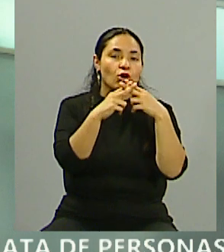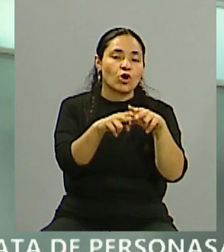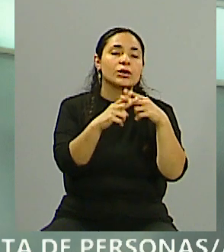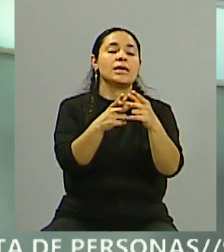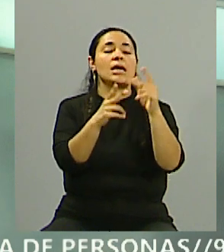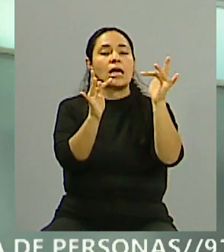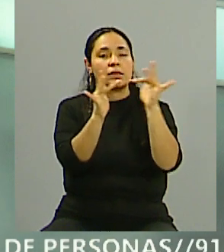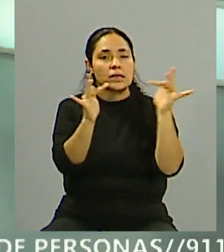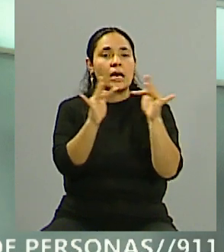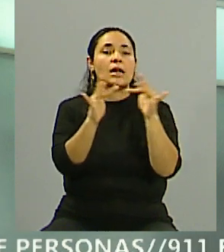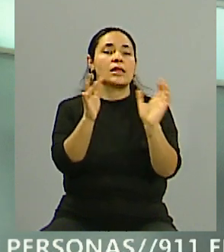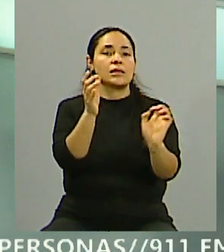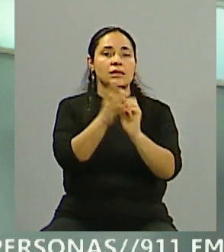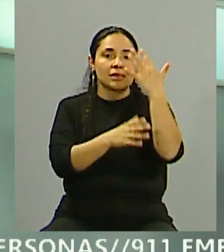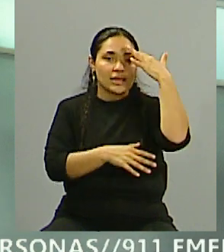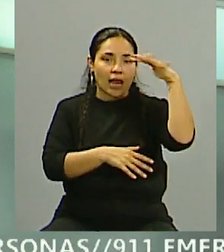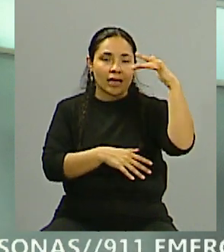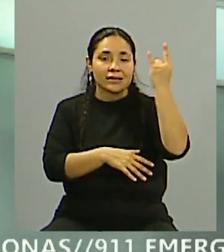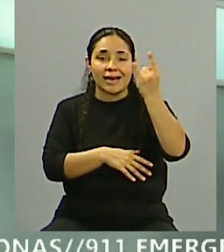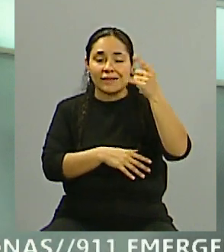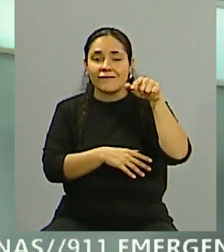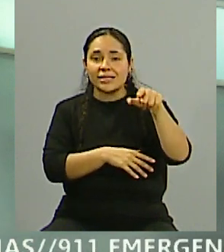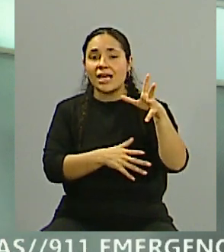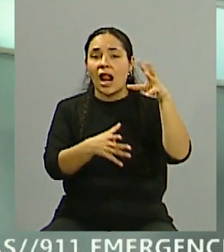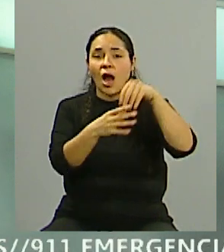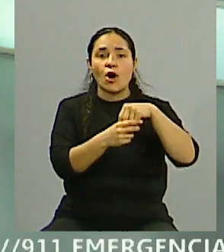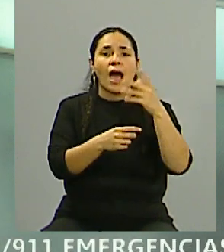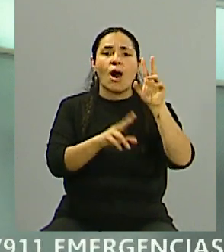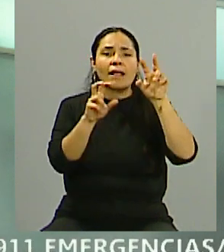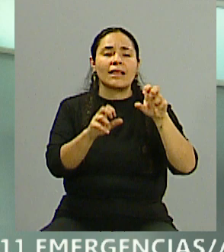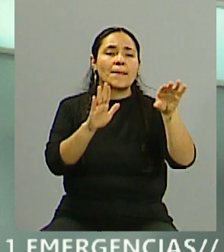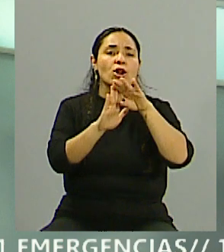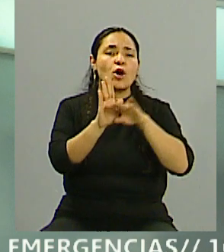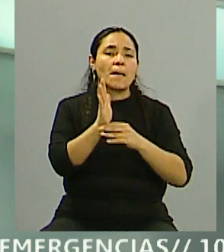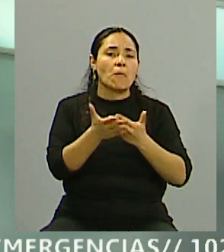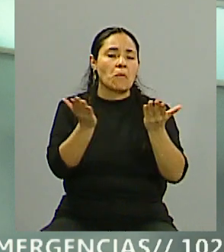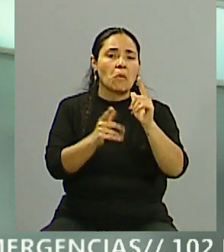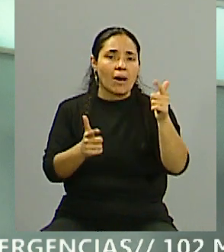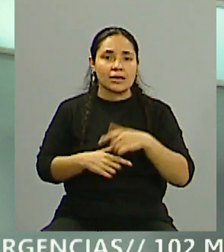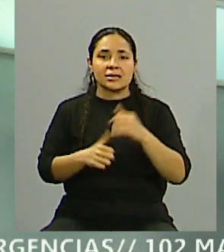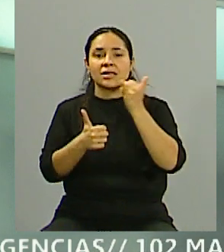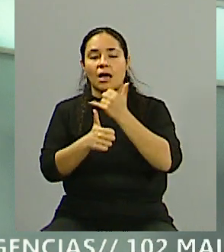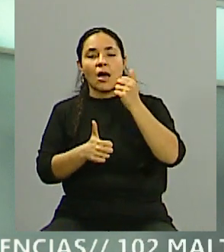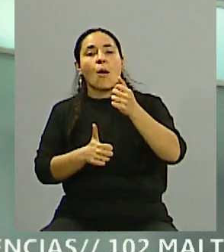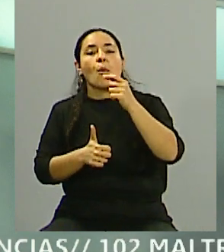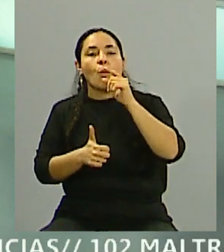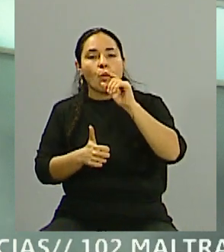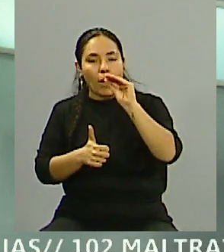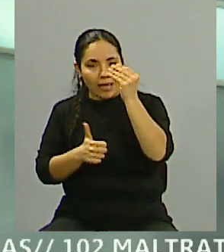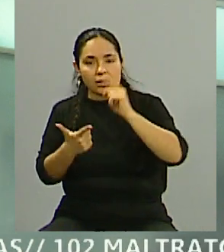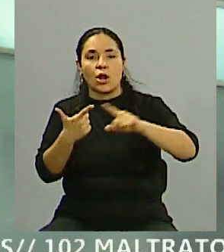hoy no tenemos políticas públicas de inteligencia artificial. Ya lo tiene Brasil, lo tiene Colombia, lo tiene Chile. Chile ayer